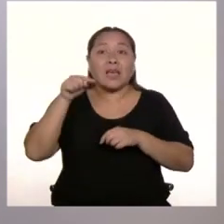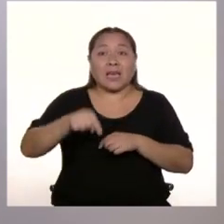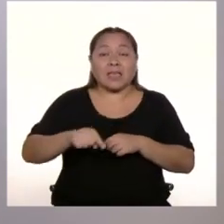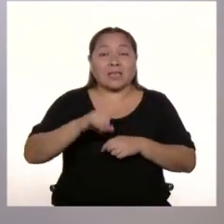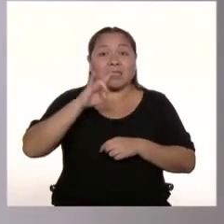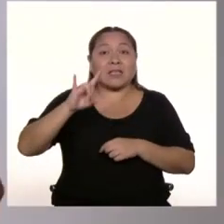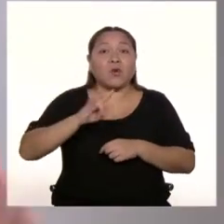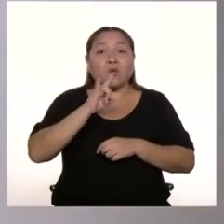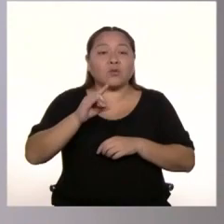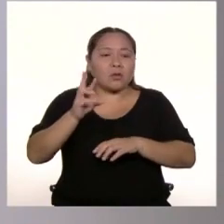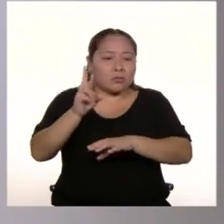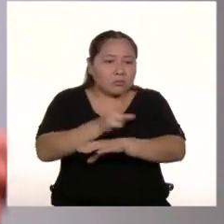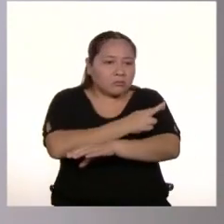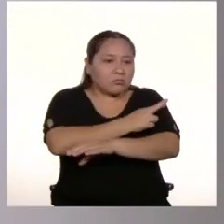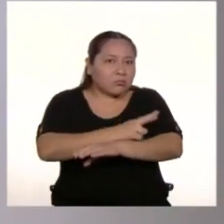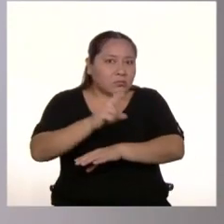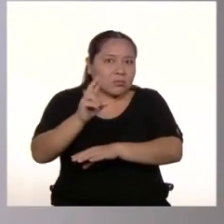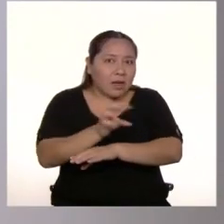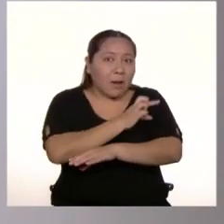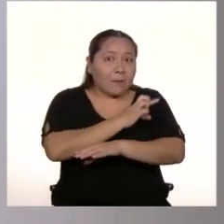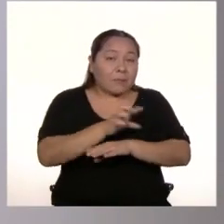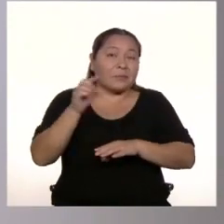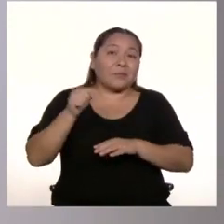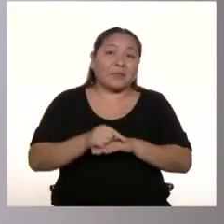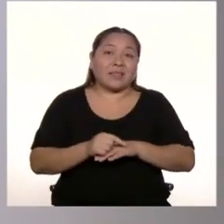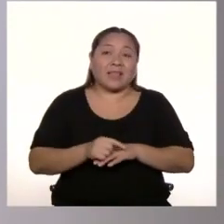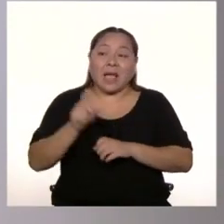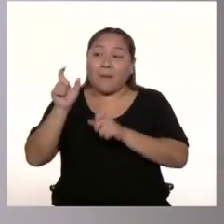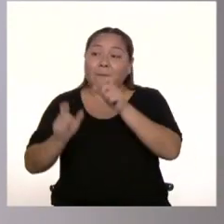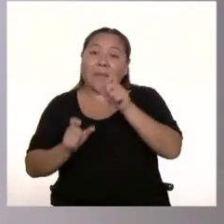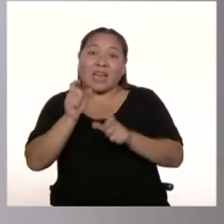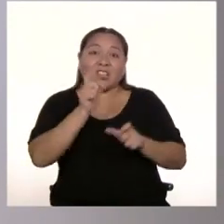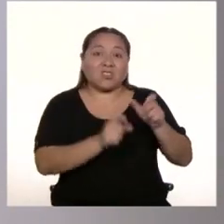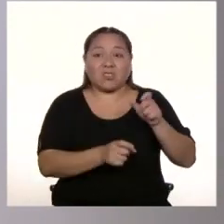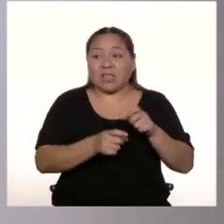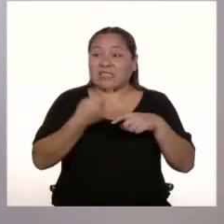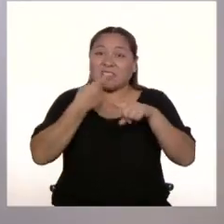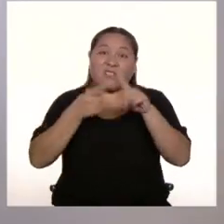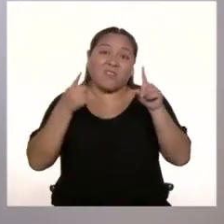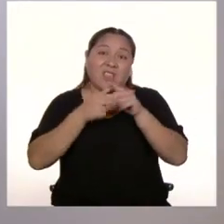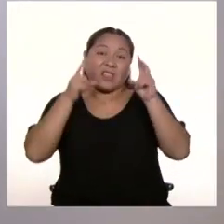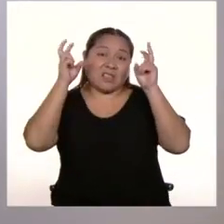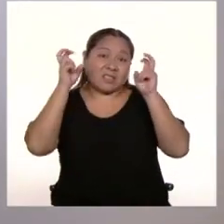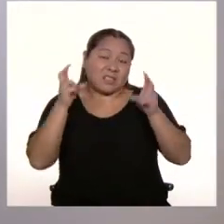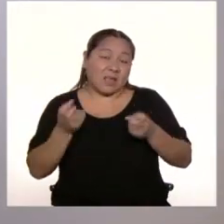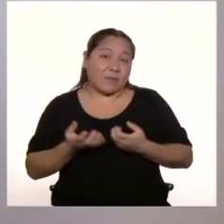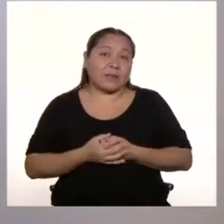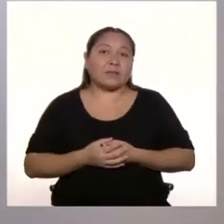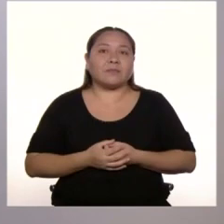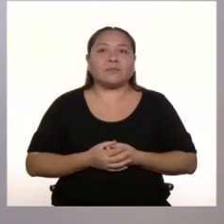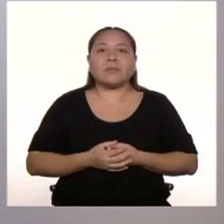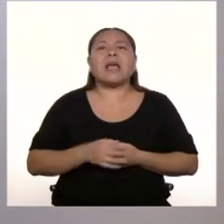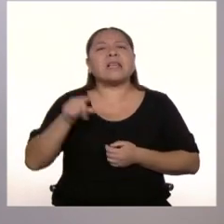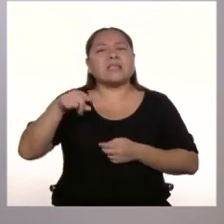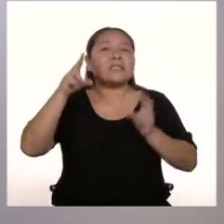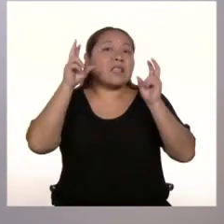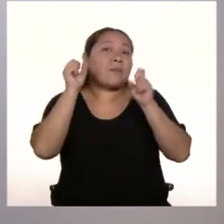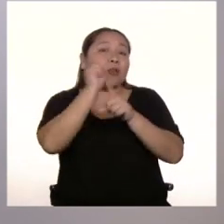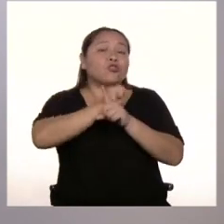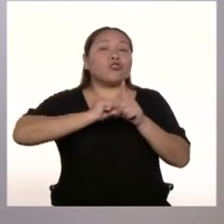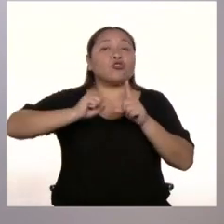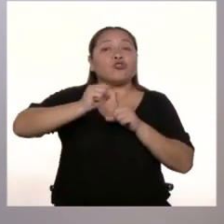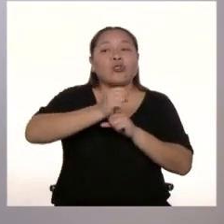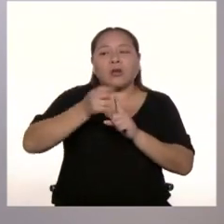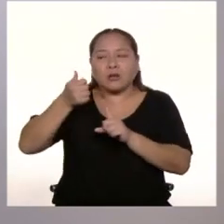uso de la rima y los intérpretes de este género hablan sobre distintos temas, normalmente sociales, desde un